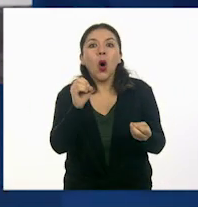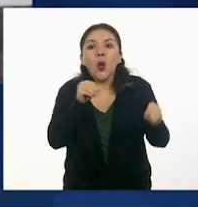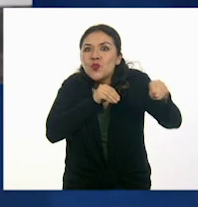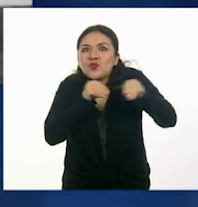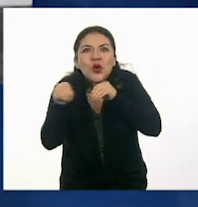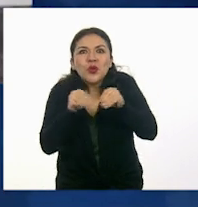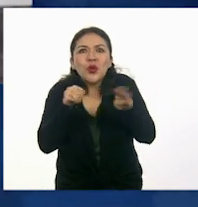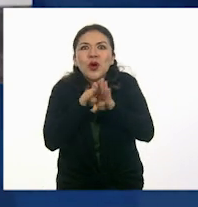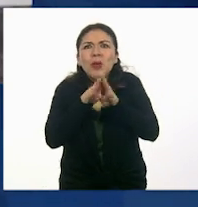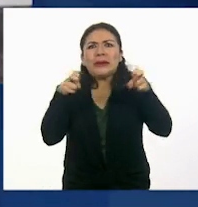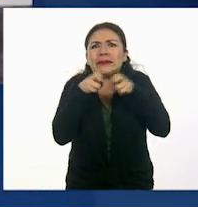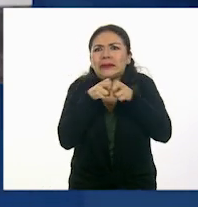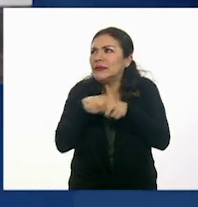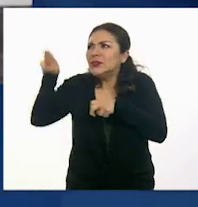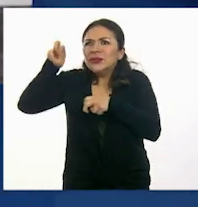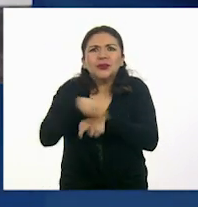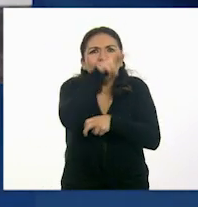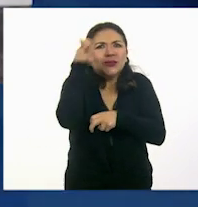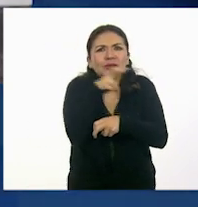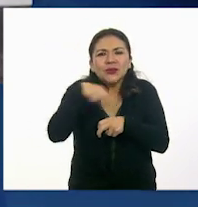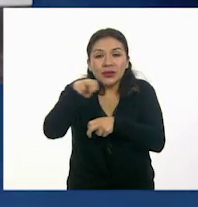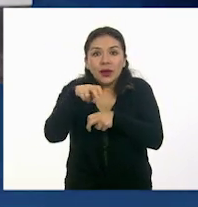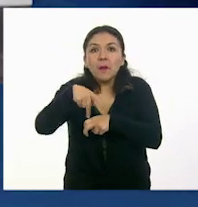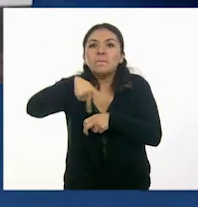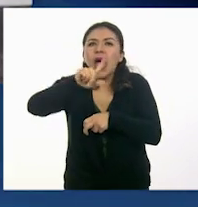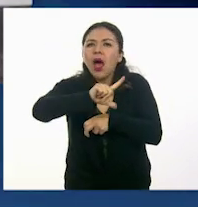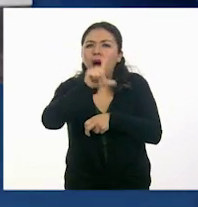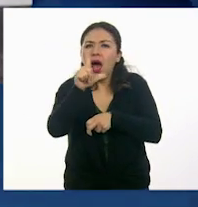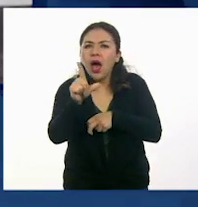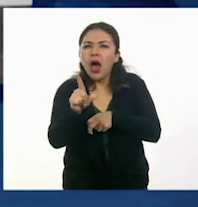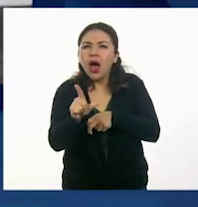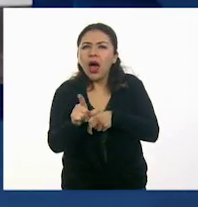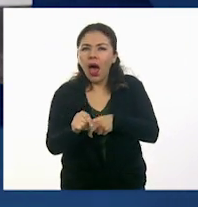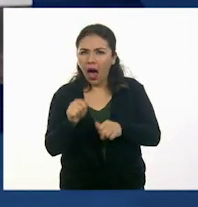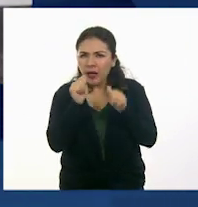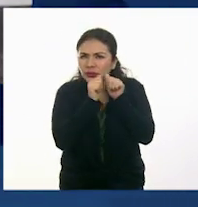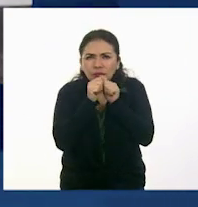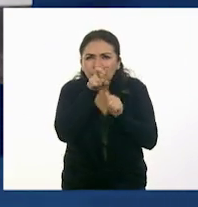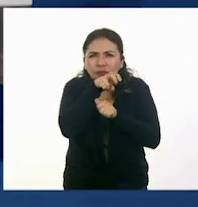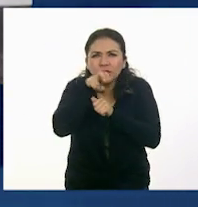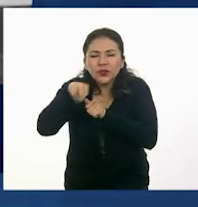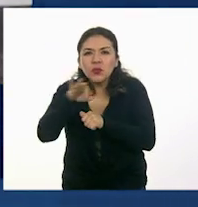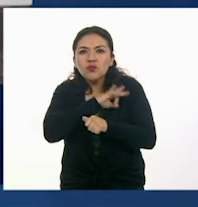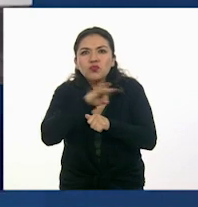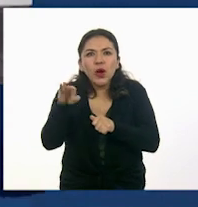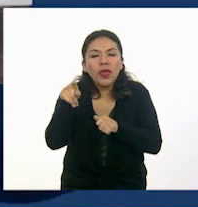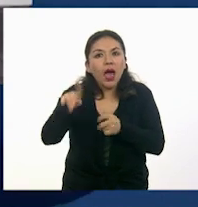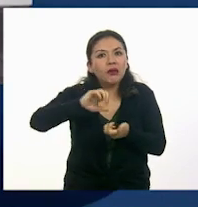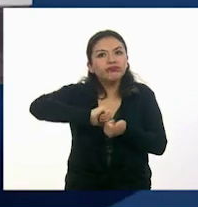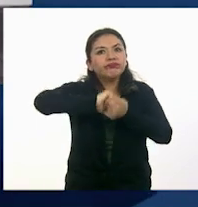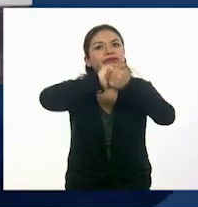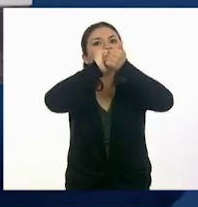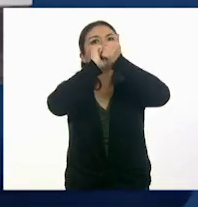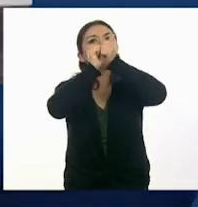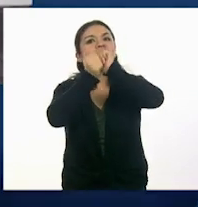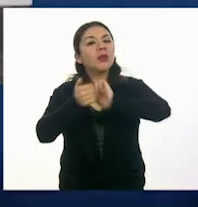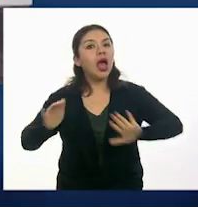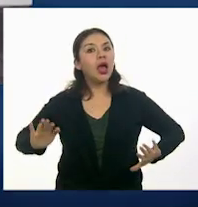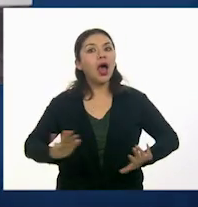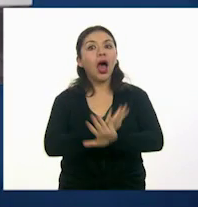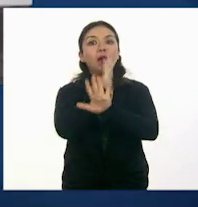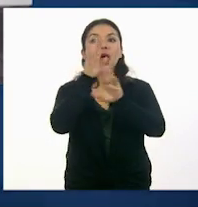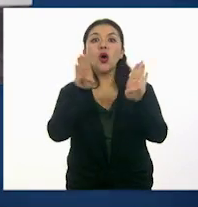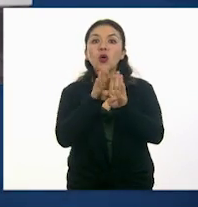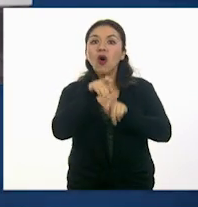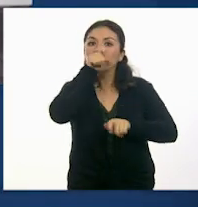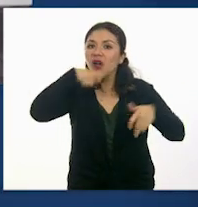mueven nerviosas de un lugar a otro. Pero después, esa ardilla la puedes convertir en un